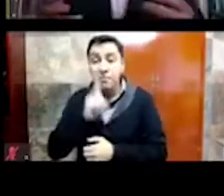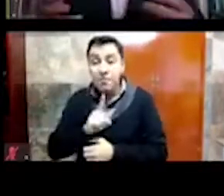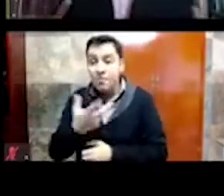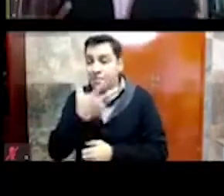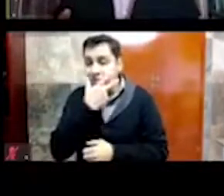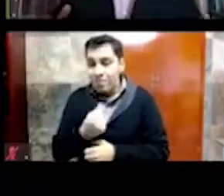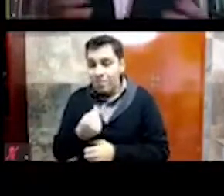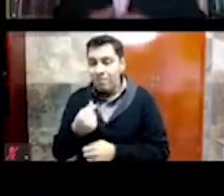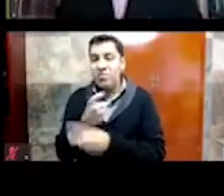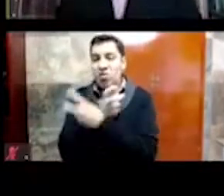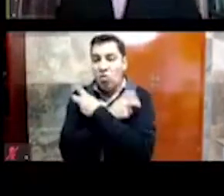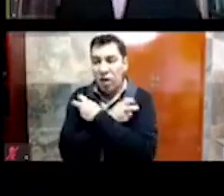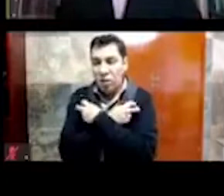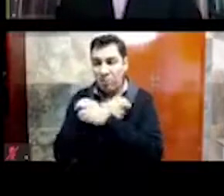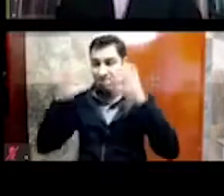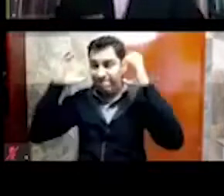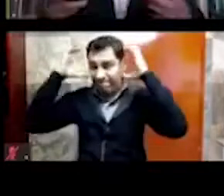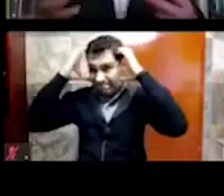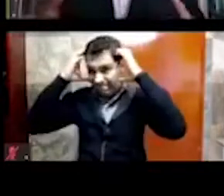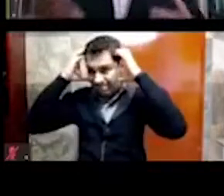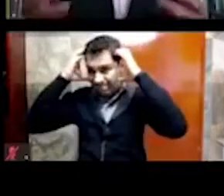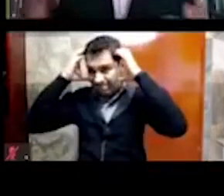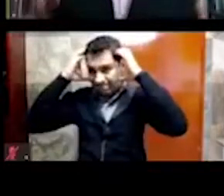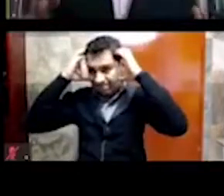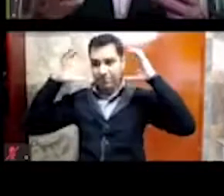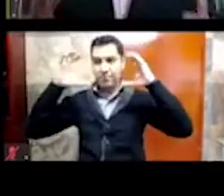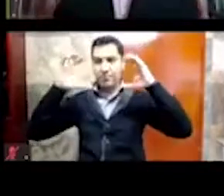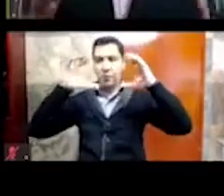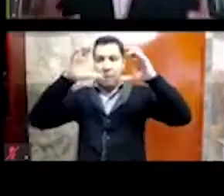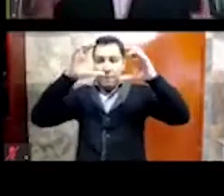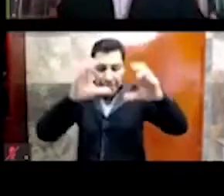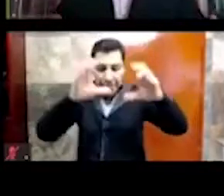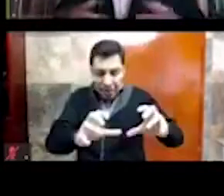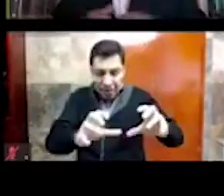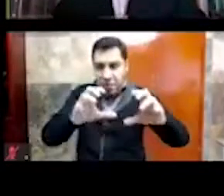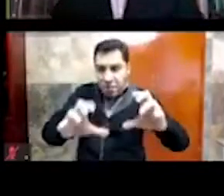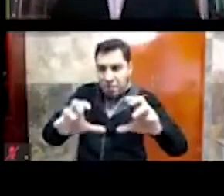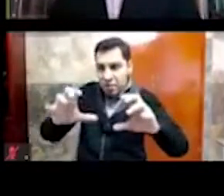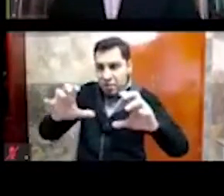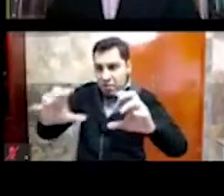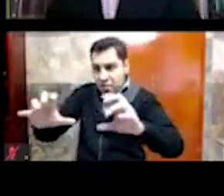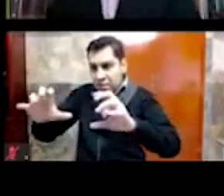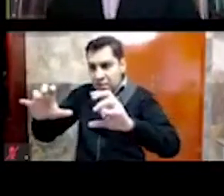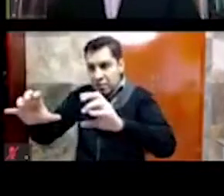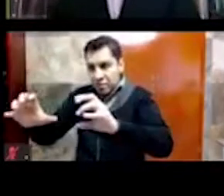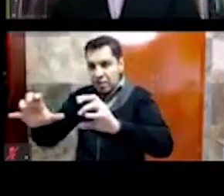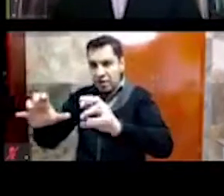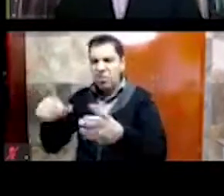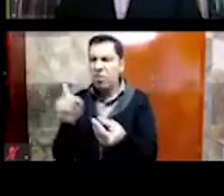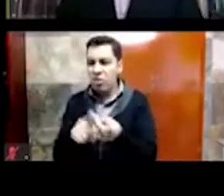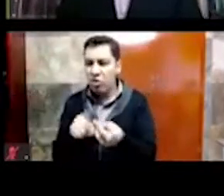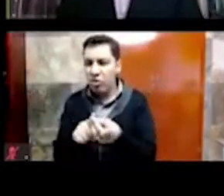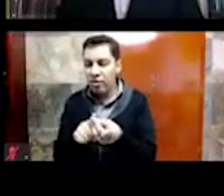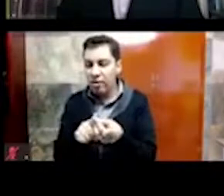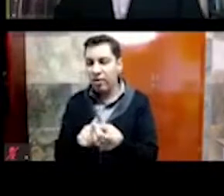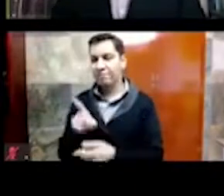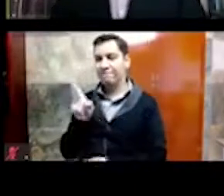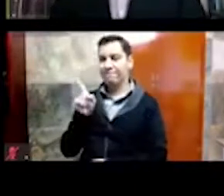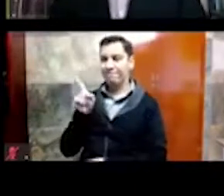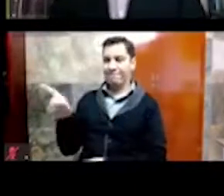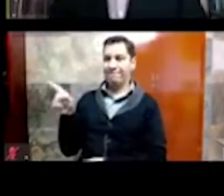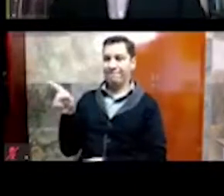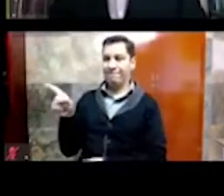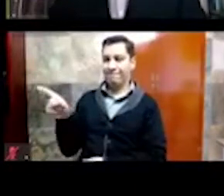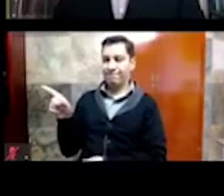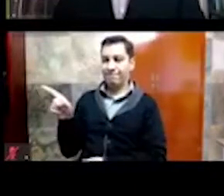que también eran consideradas guerreras, sus cráneos posiblemente hayan sido exhibidos en el Waisopanchi. La gran mayoría son del